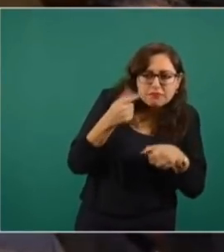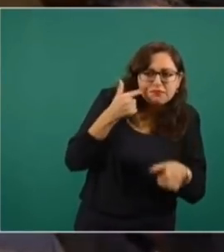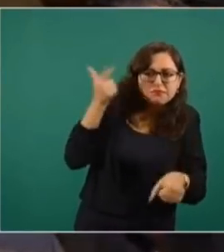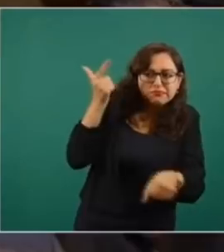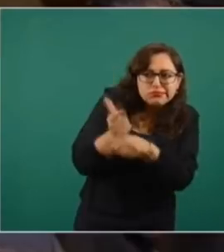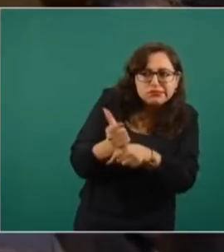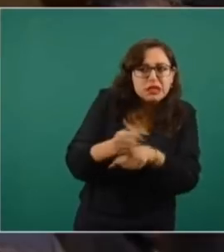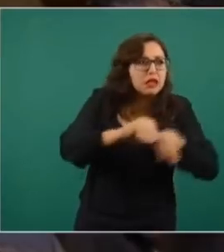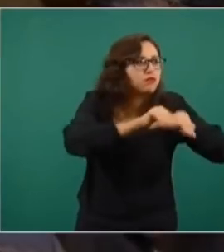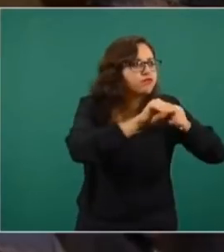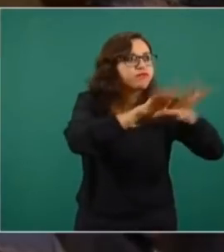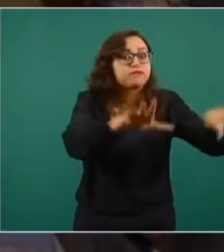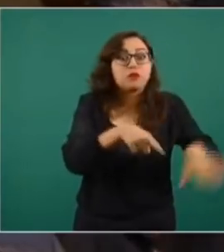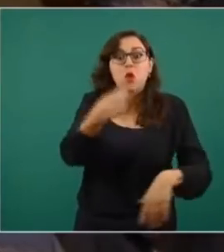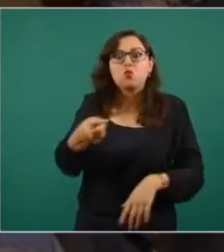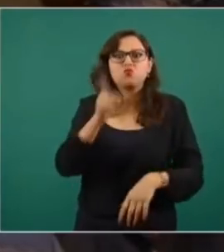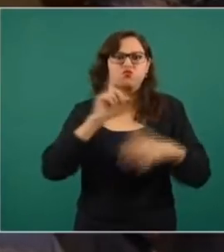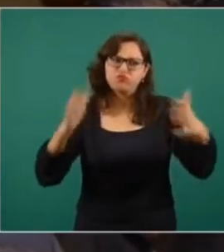se lo vengo a exponer.